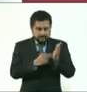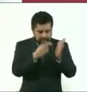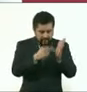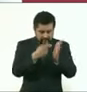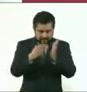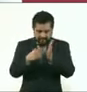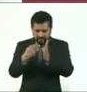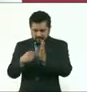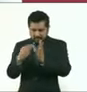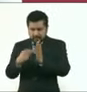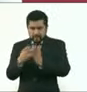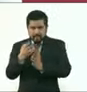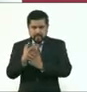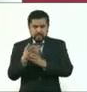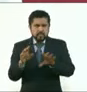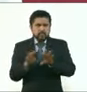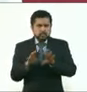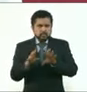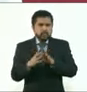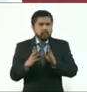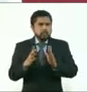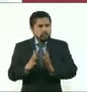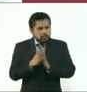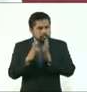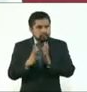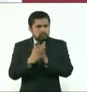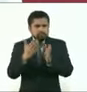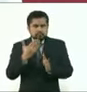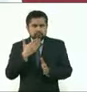ejercicio de democracia participativa,